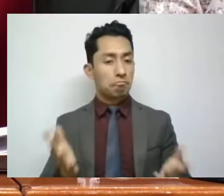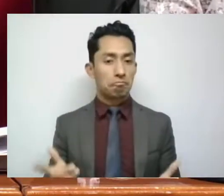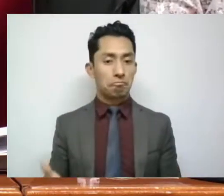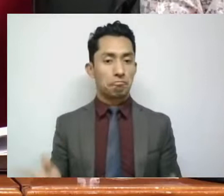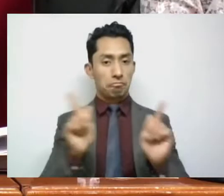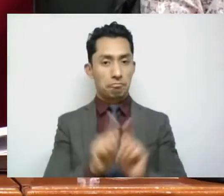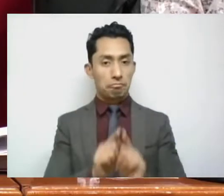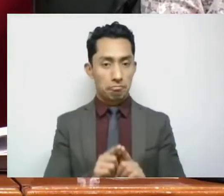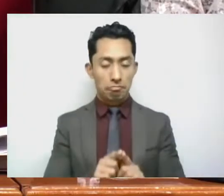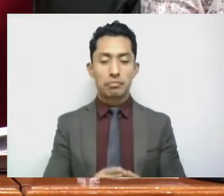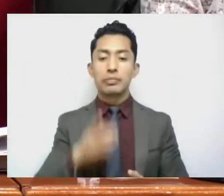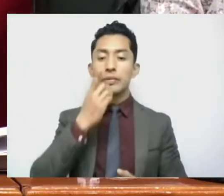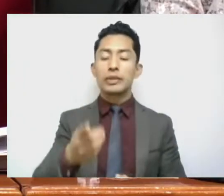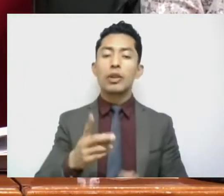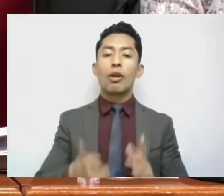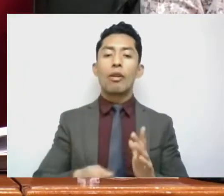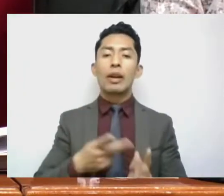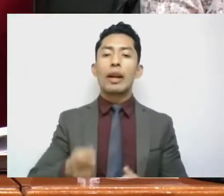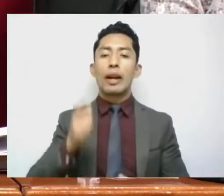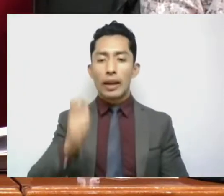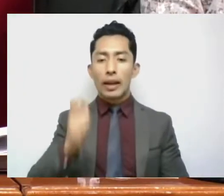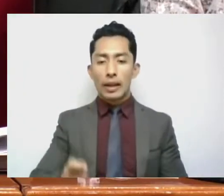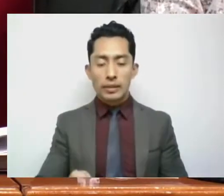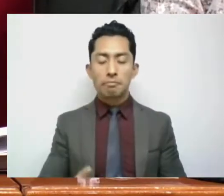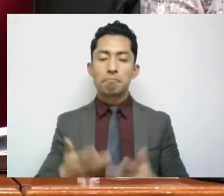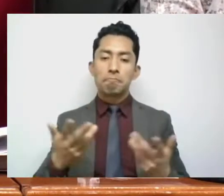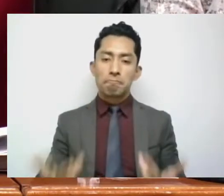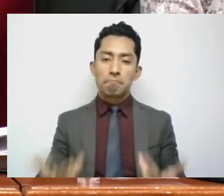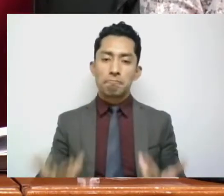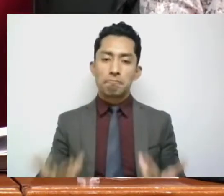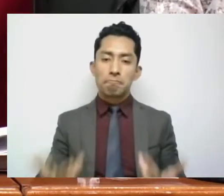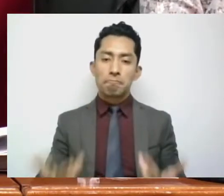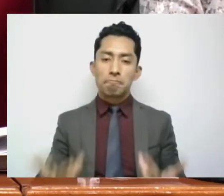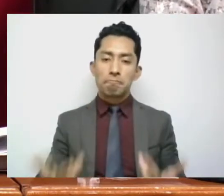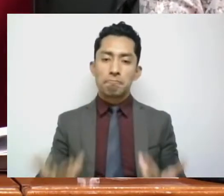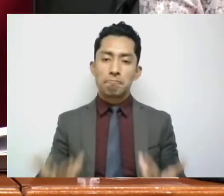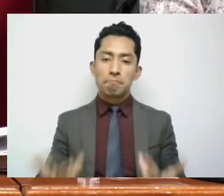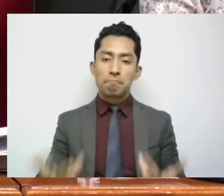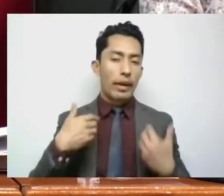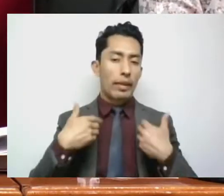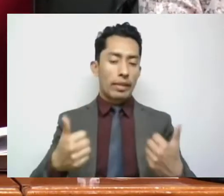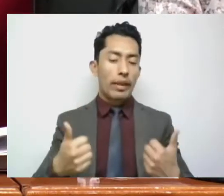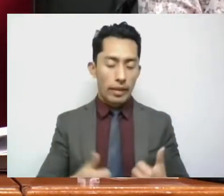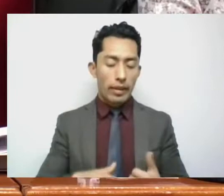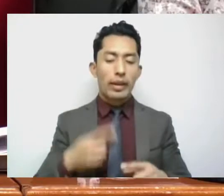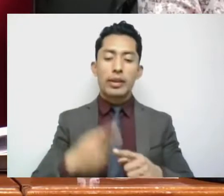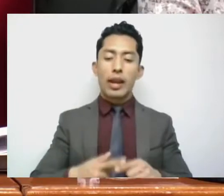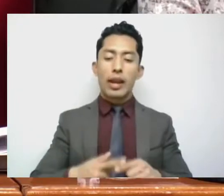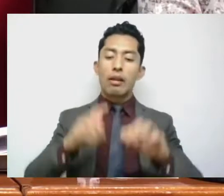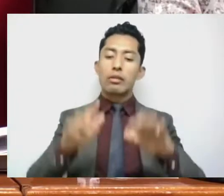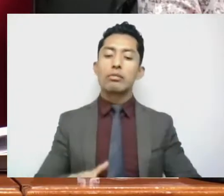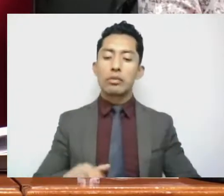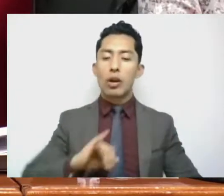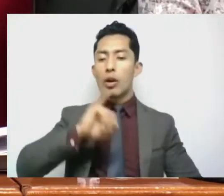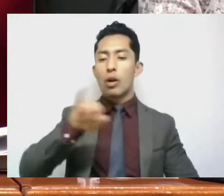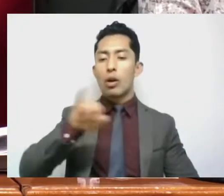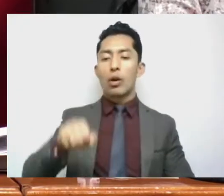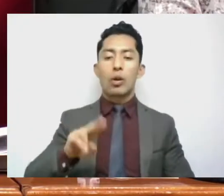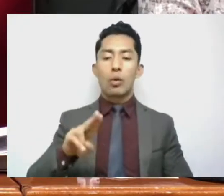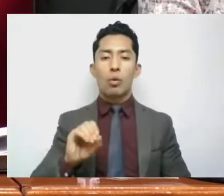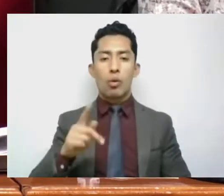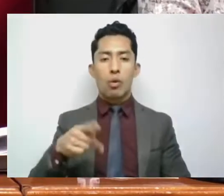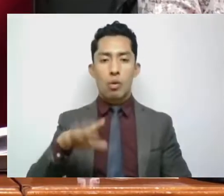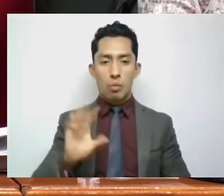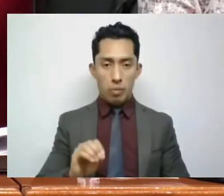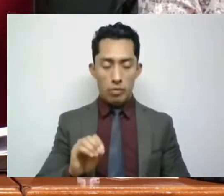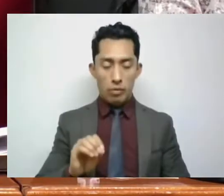le reiteramos nuestra distinguida consideración. Atentamente, Junta de Coordinación Política